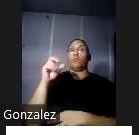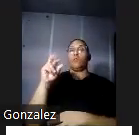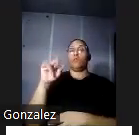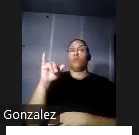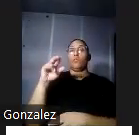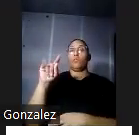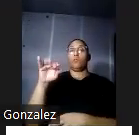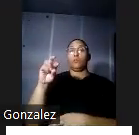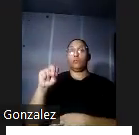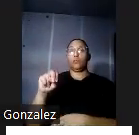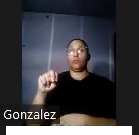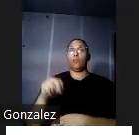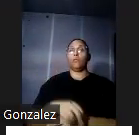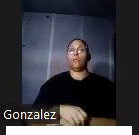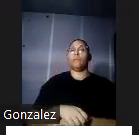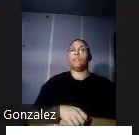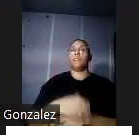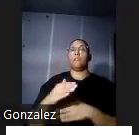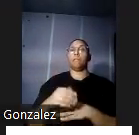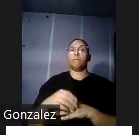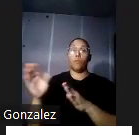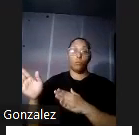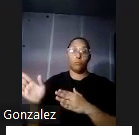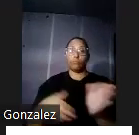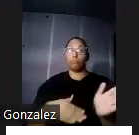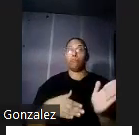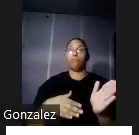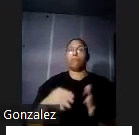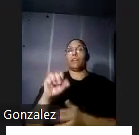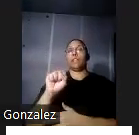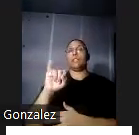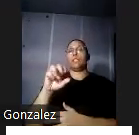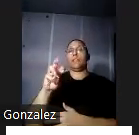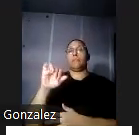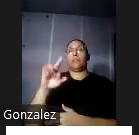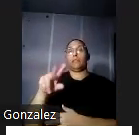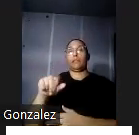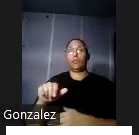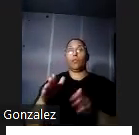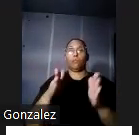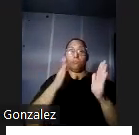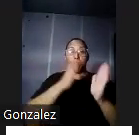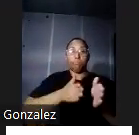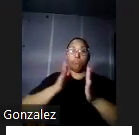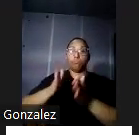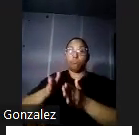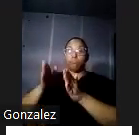avenida Ashford está organizado simétricamente con tres puertas de madera con ventanas de vidrio emplomado y